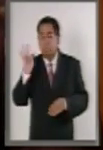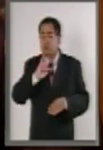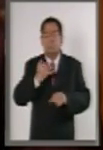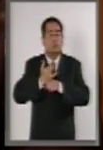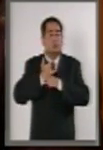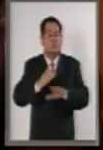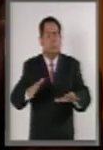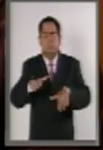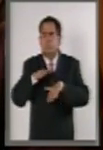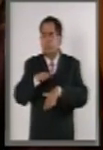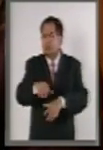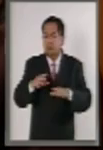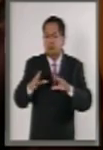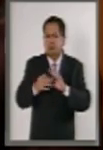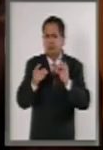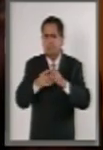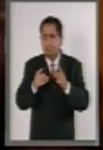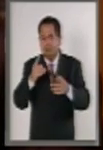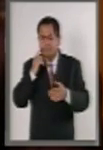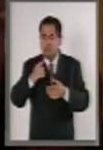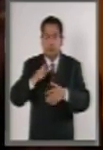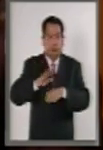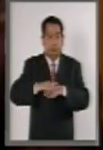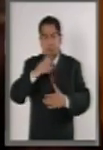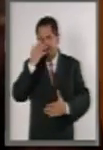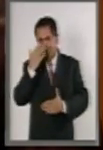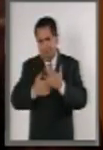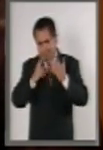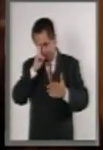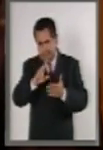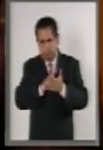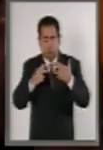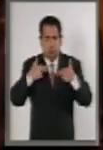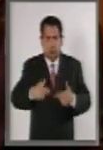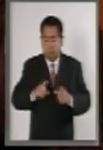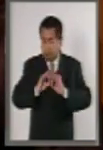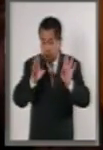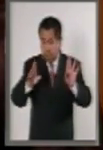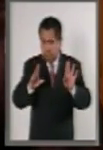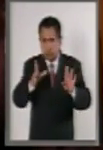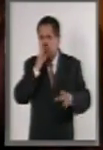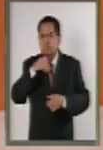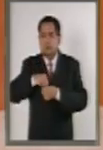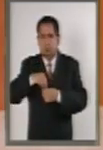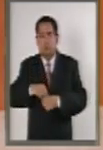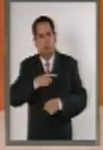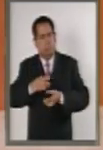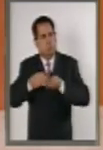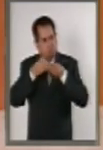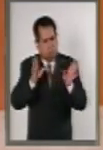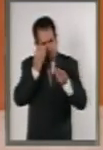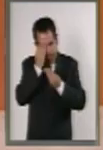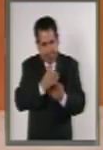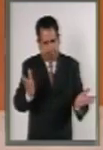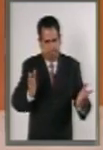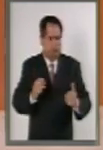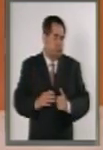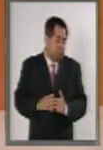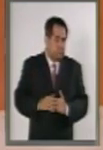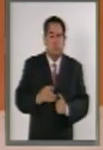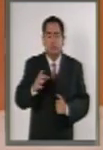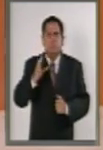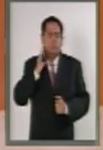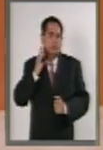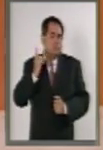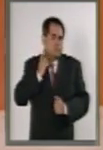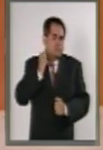información relacionada con violaciones graves a derechos humanos o delitos de lesa humanidad. Compañeras y compañeros senadores,